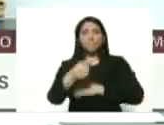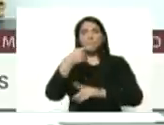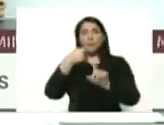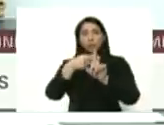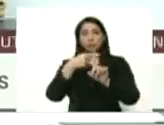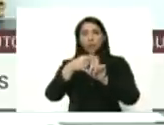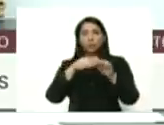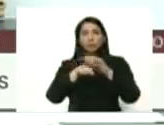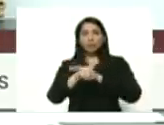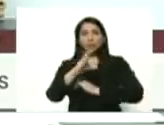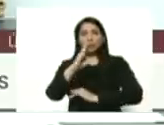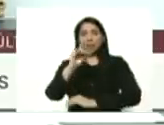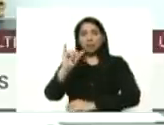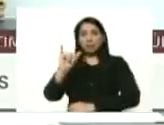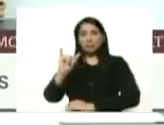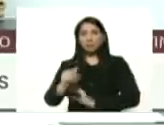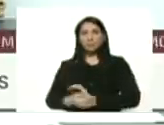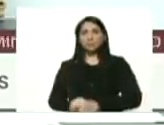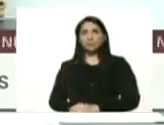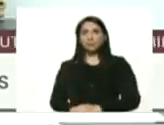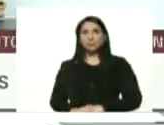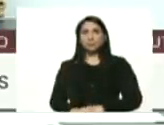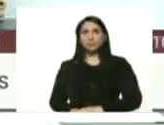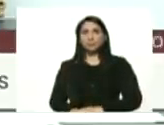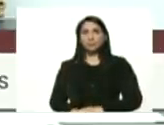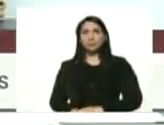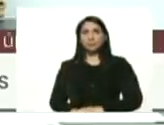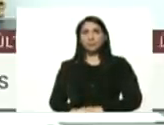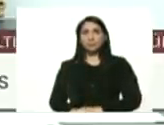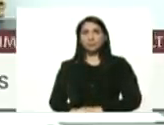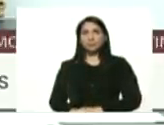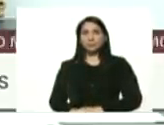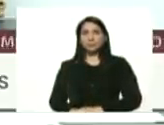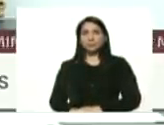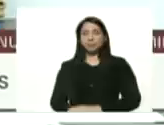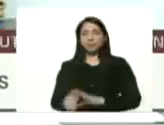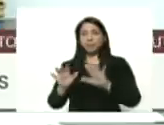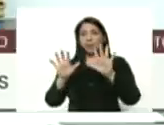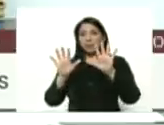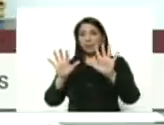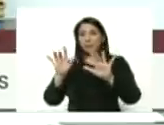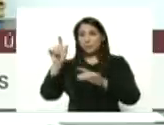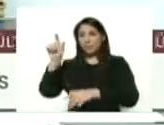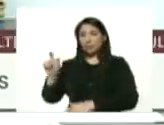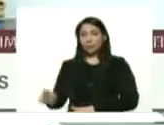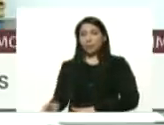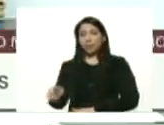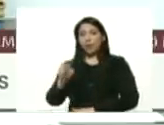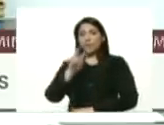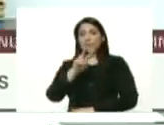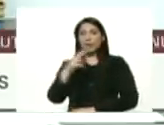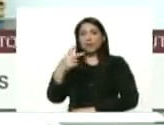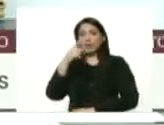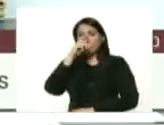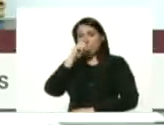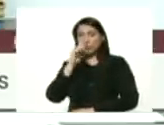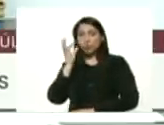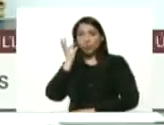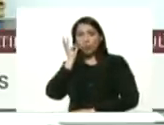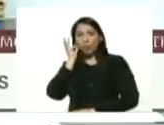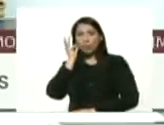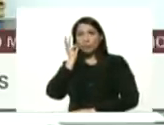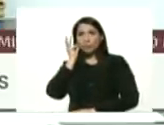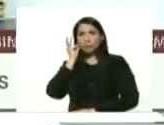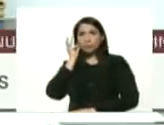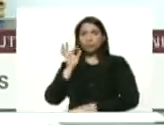un CDI centro de diagnóstico integral décimo caso mujer de 23 años municipio Maracaibo de Santa